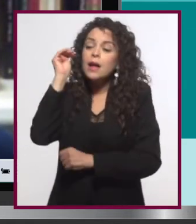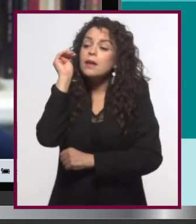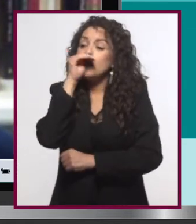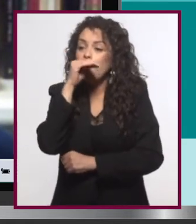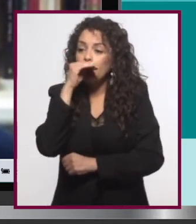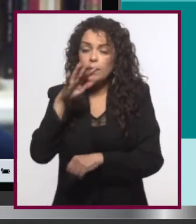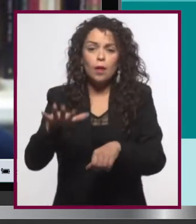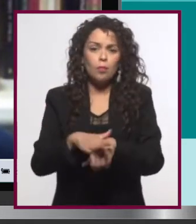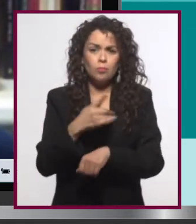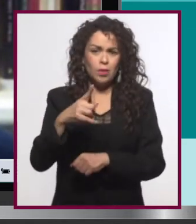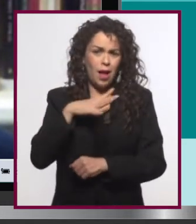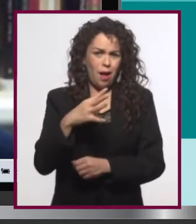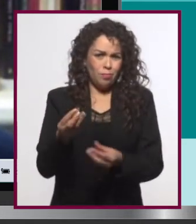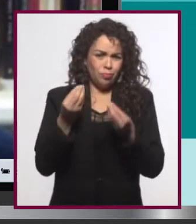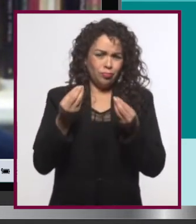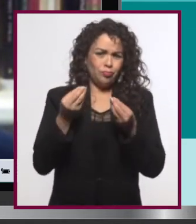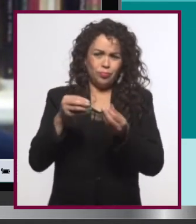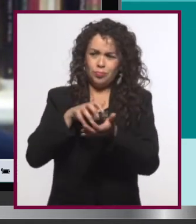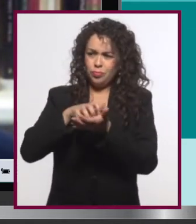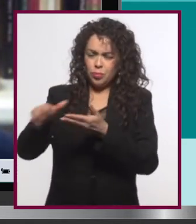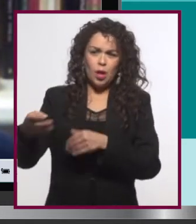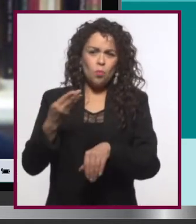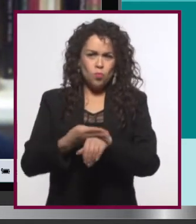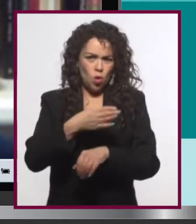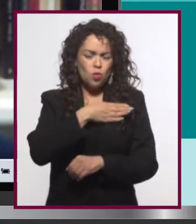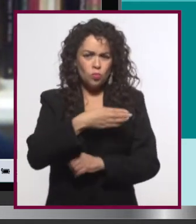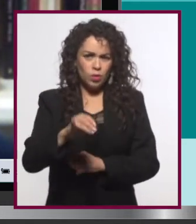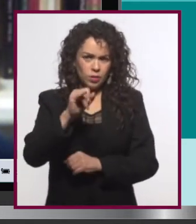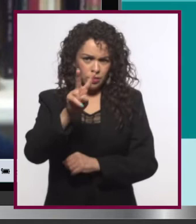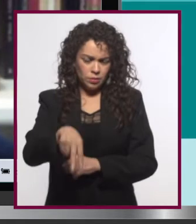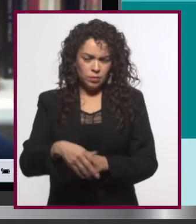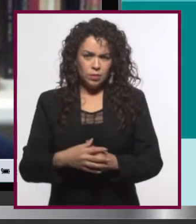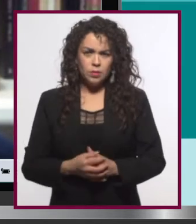de las gratuitas primero, porque hay muchas y hay muy buenas.